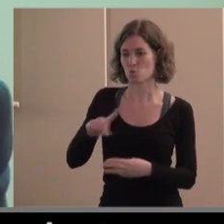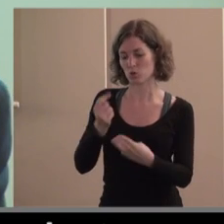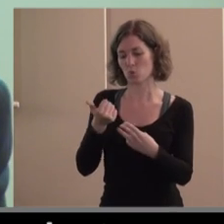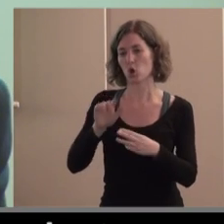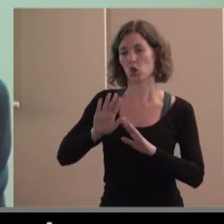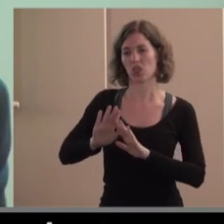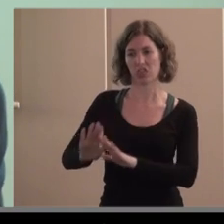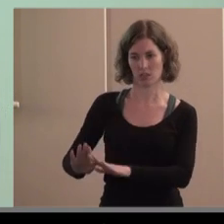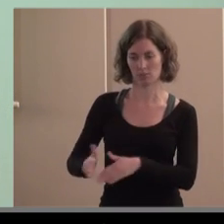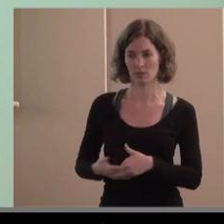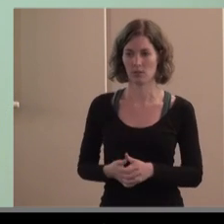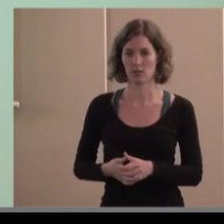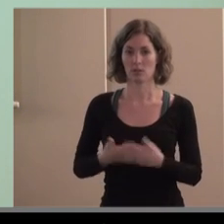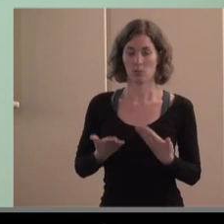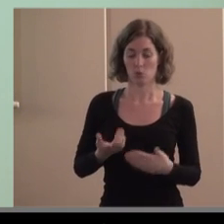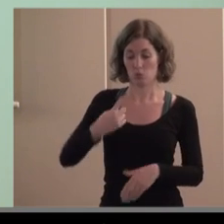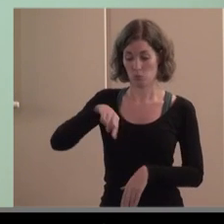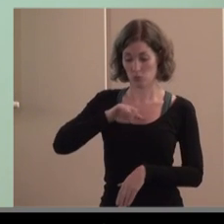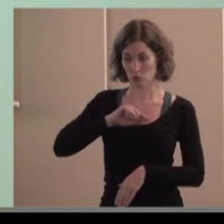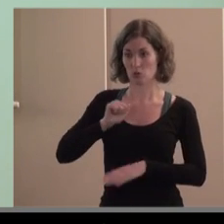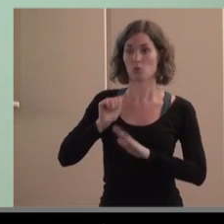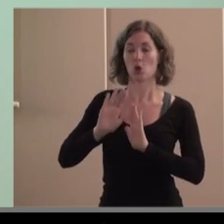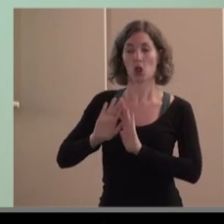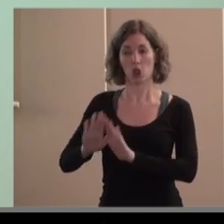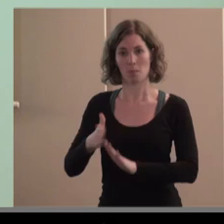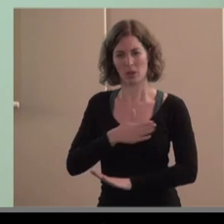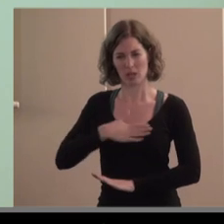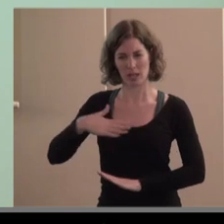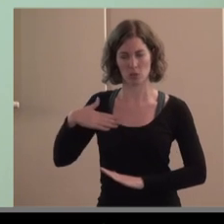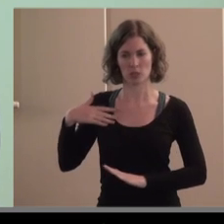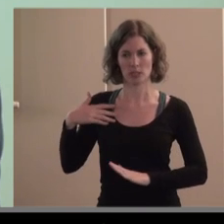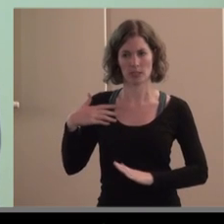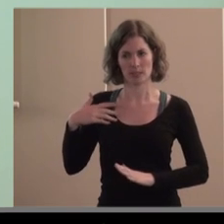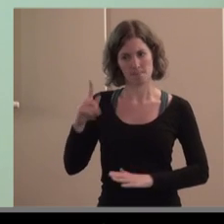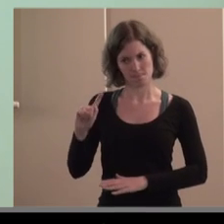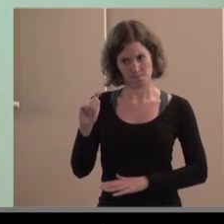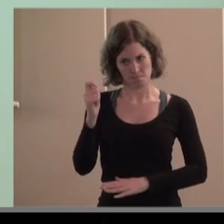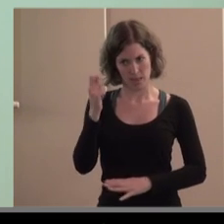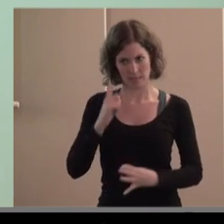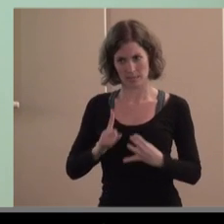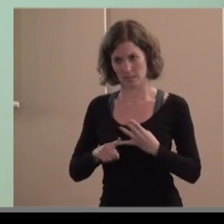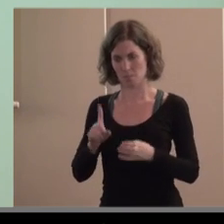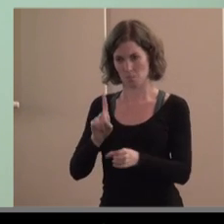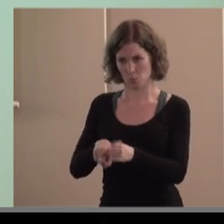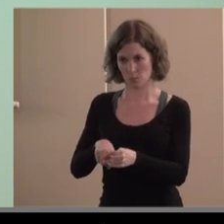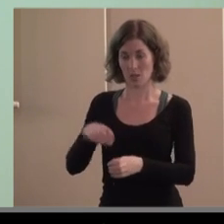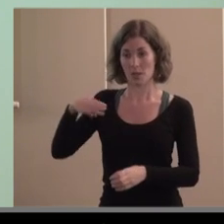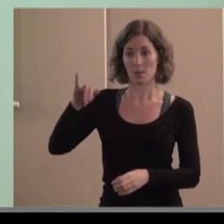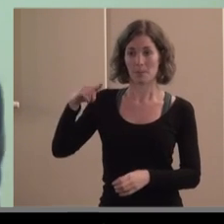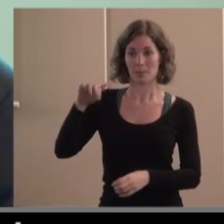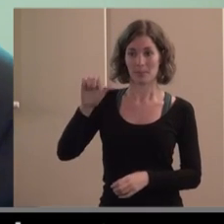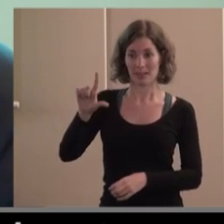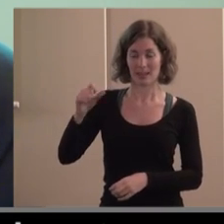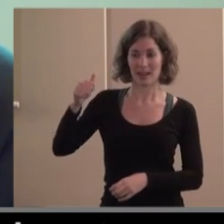pues en ese poco estamos ahí peleando las organizaciones que a la vez queremos pintar más Miguel Ángel está en todo el texto europeo en ese grupo